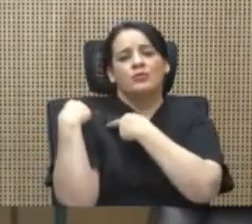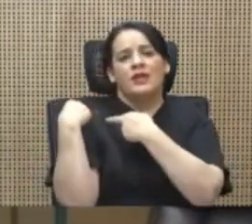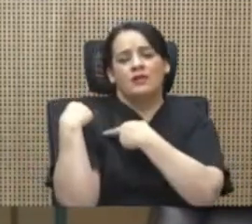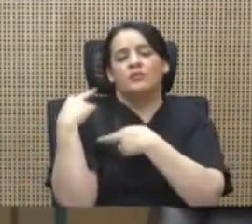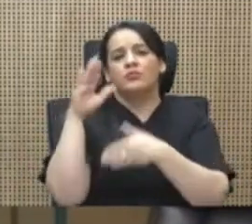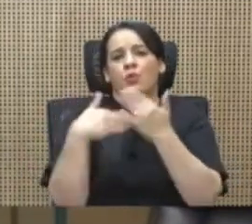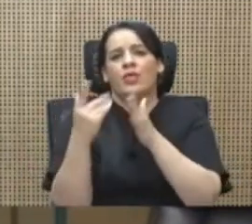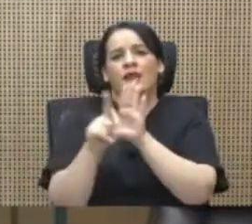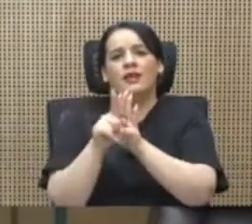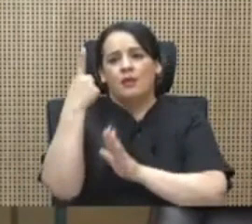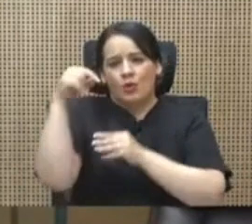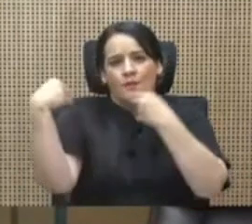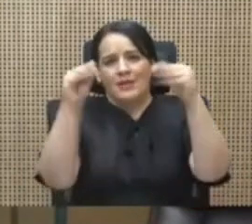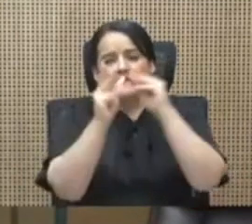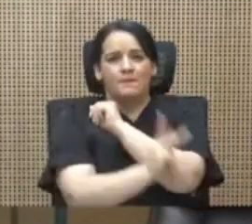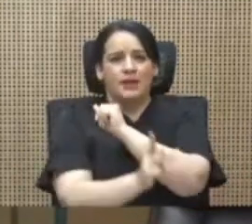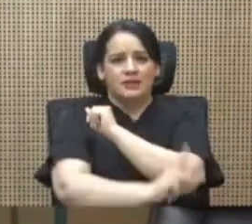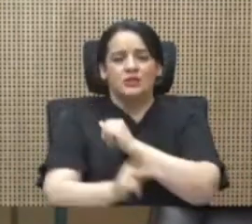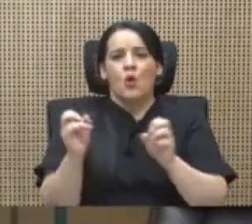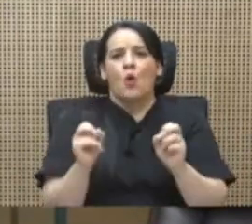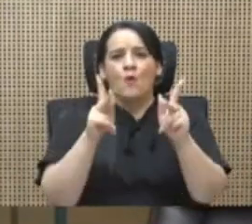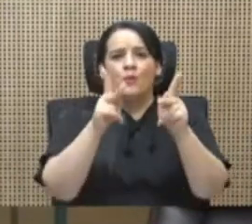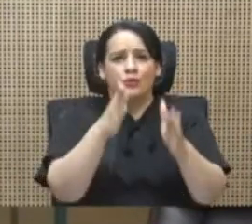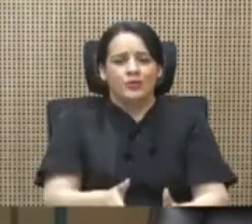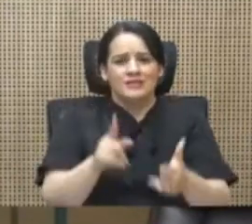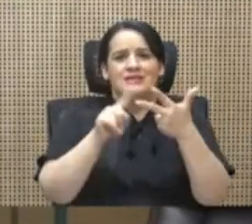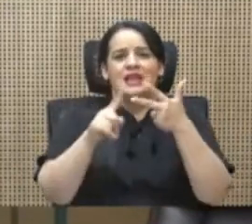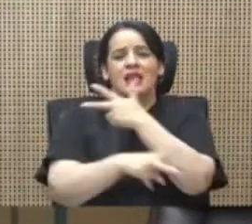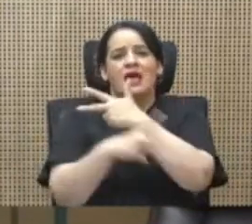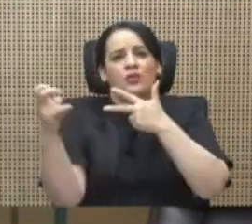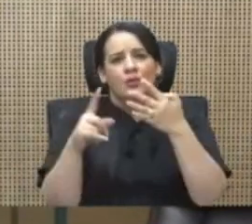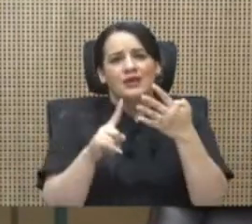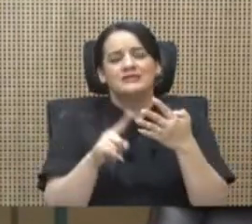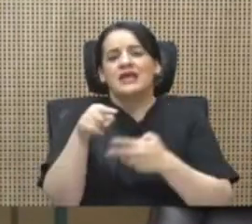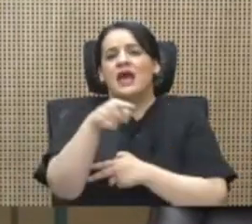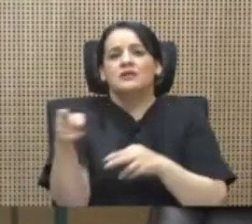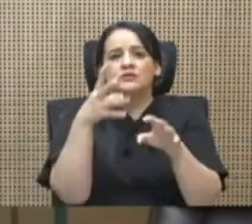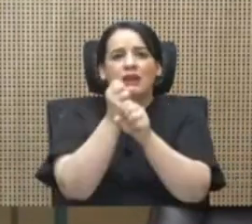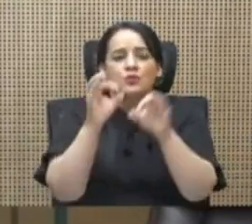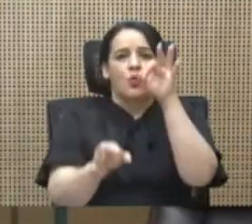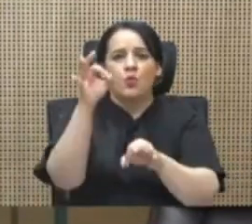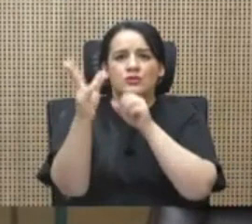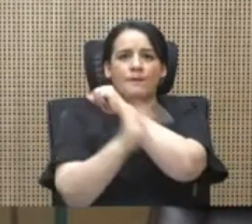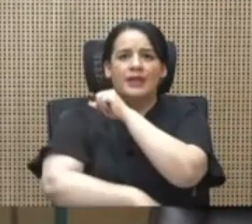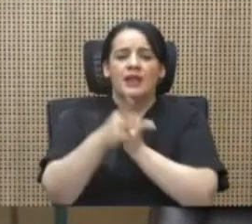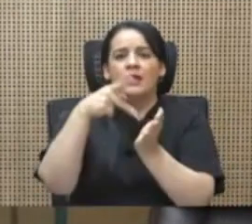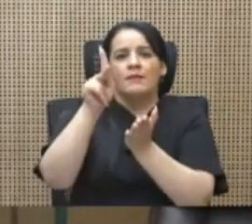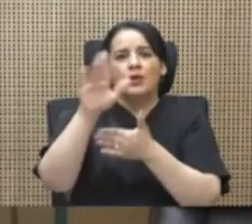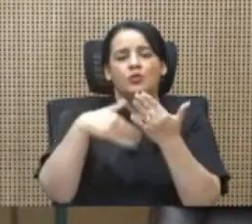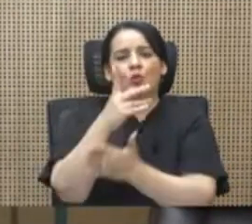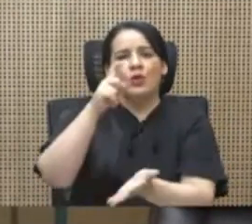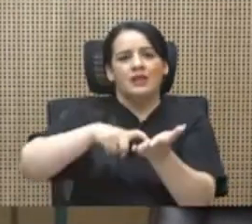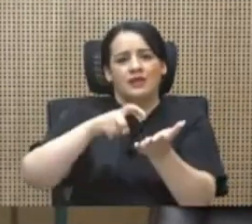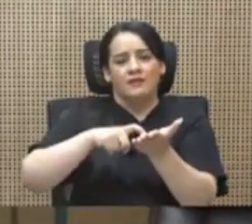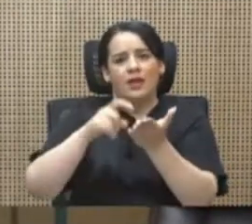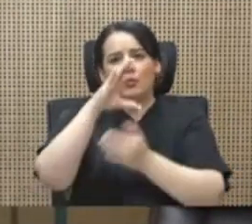una vez por todas los vendepatrias, los oportunistas, los ladrones, se les hace un juicio penal y pagan todo lo que le deben al